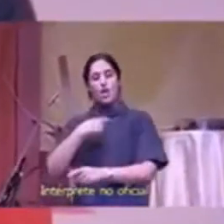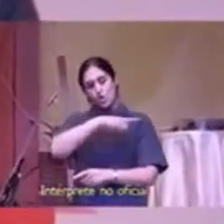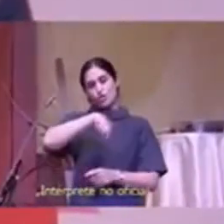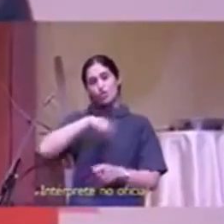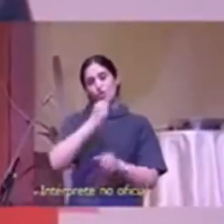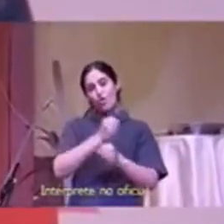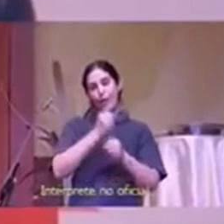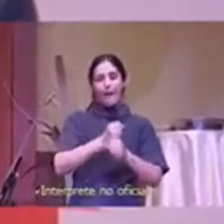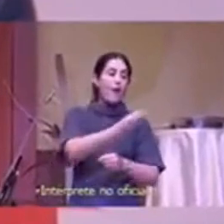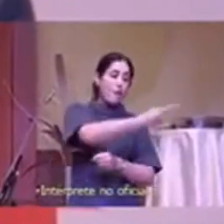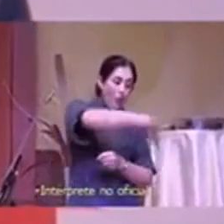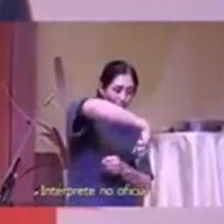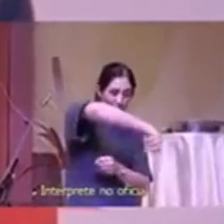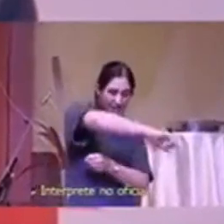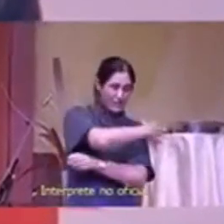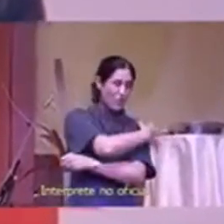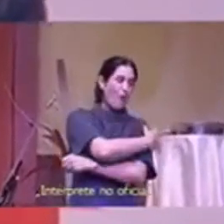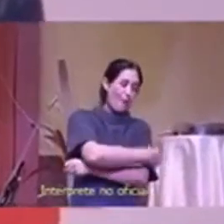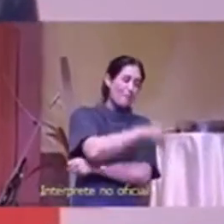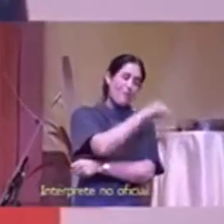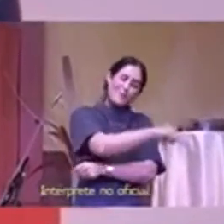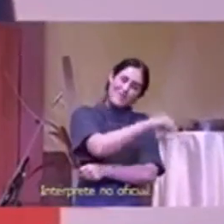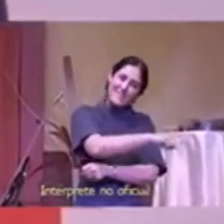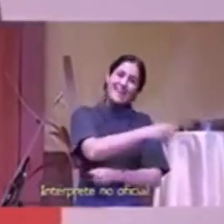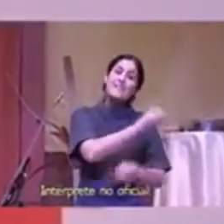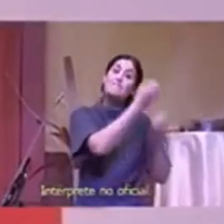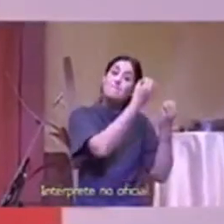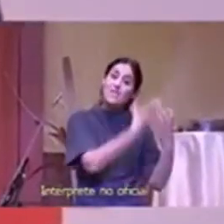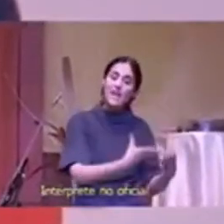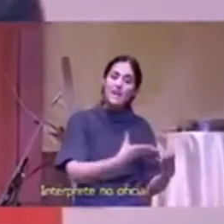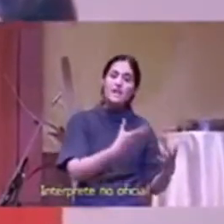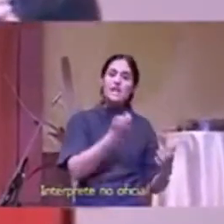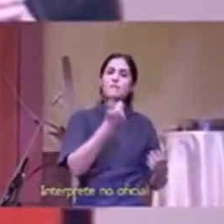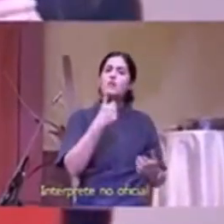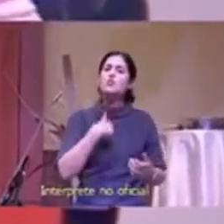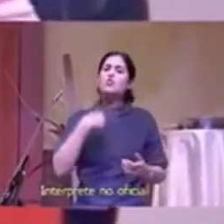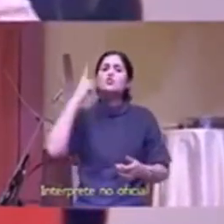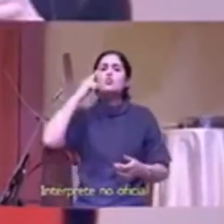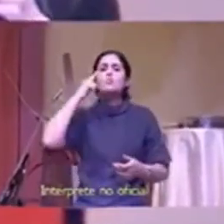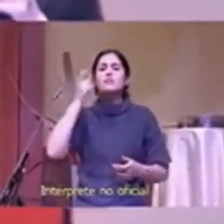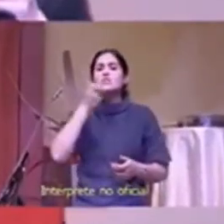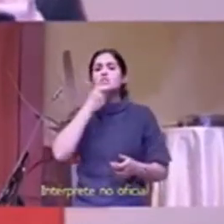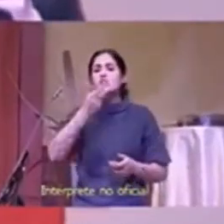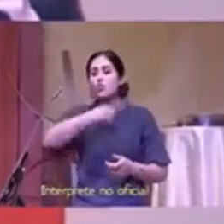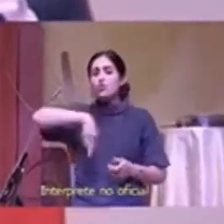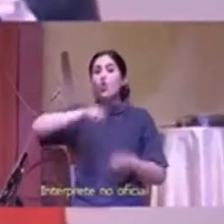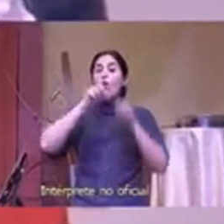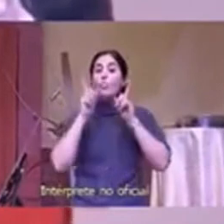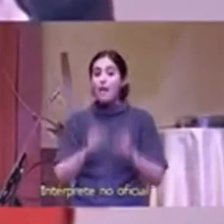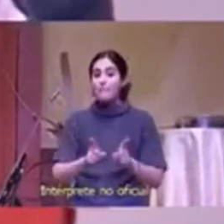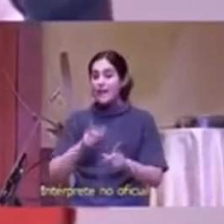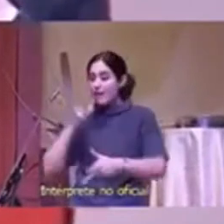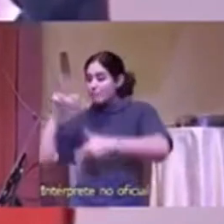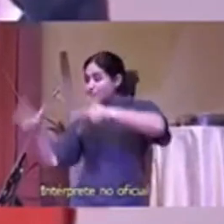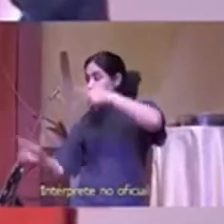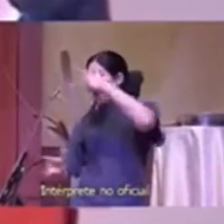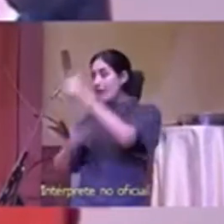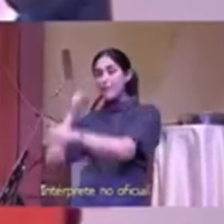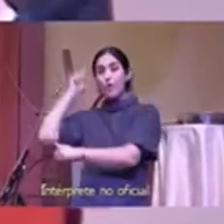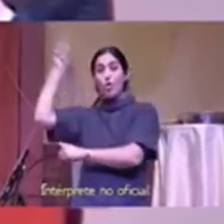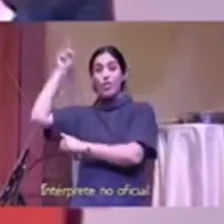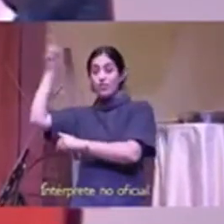¿qué tal si capacitamos a un ejército de cristianos que seamos líderes